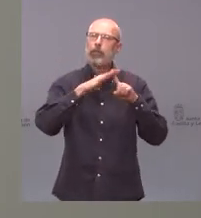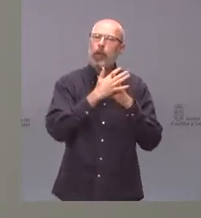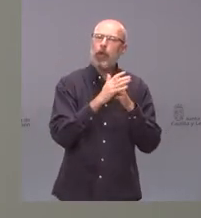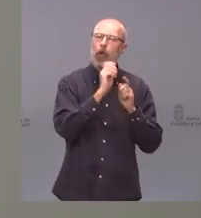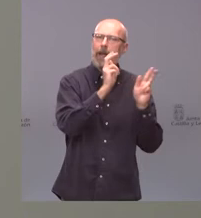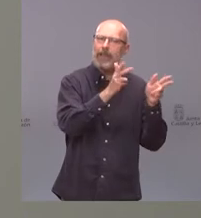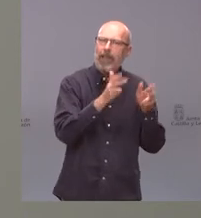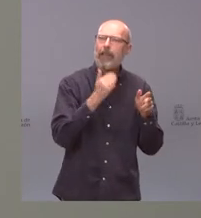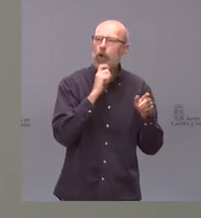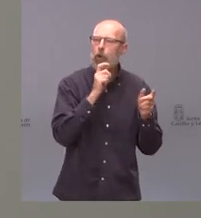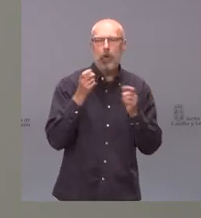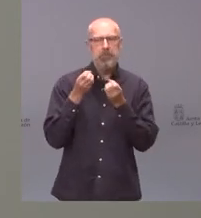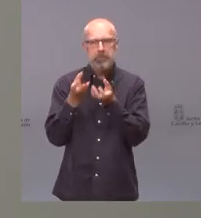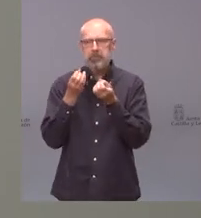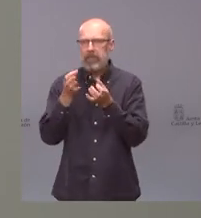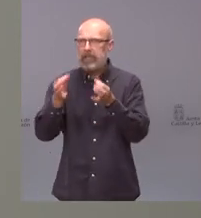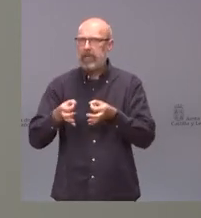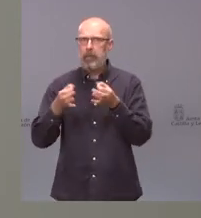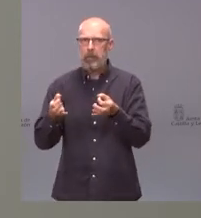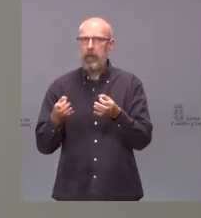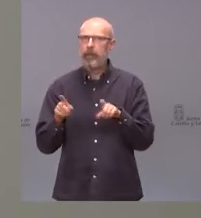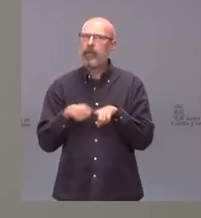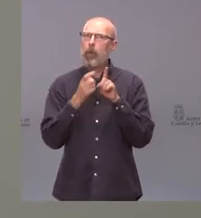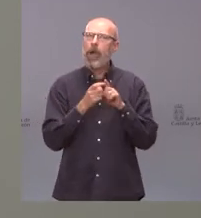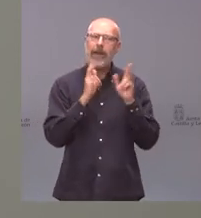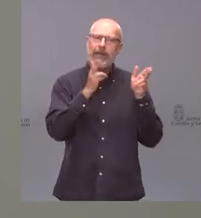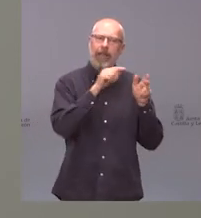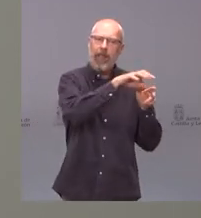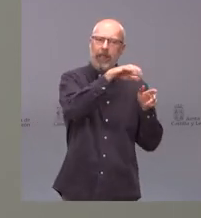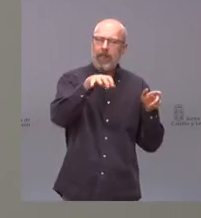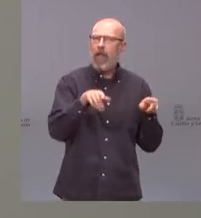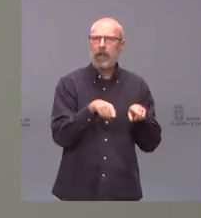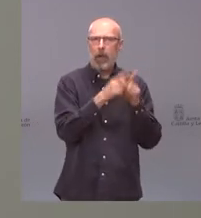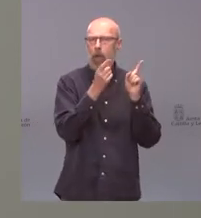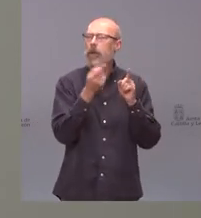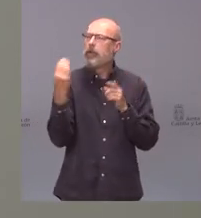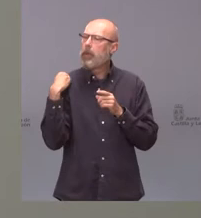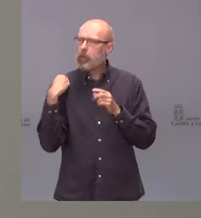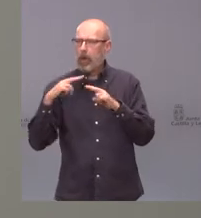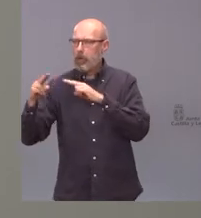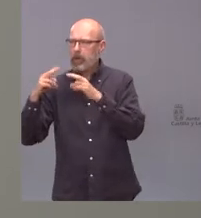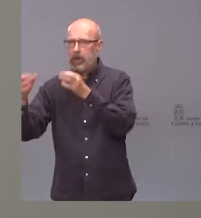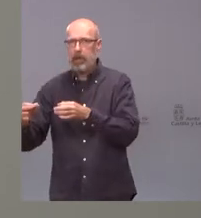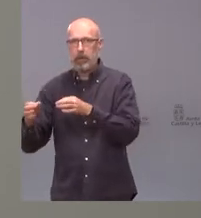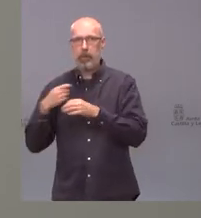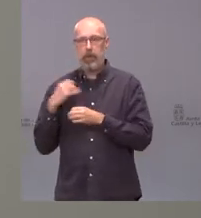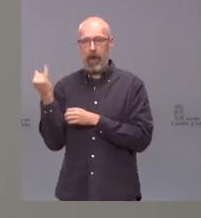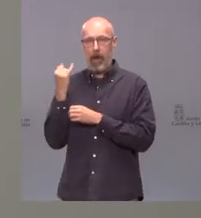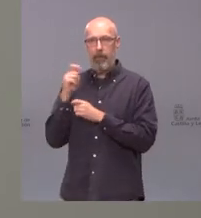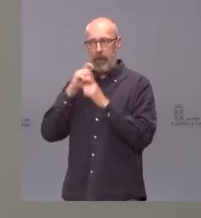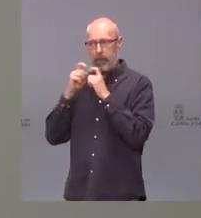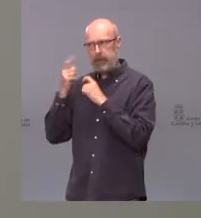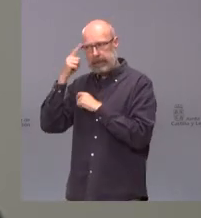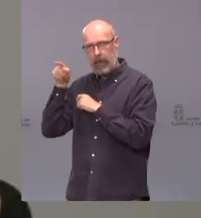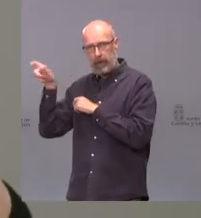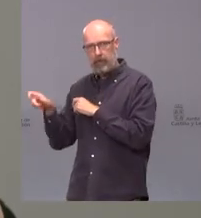independientemente de la hora que fuera. Está Susana Cañizo la jefa de prensa que me acompaña hoy muchos de ustedes lo podrán decir que